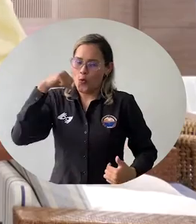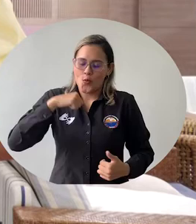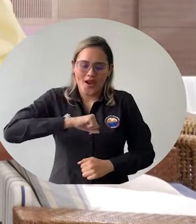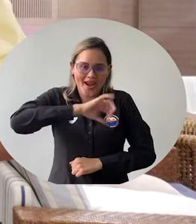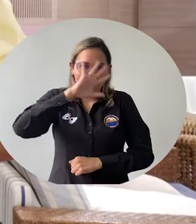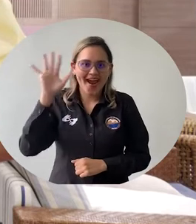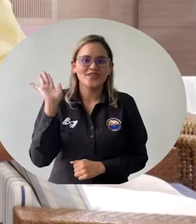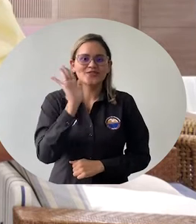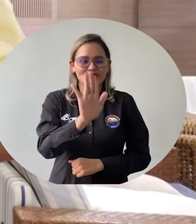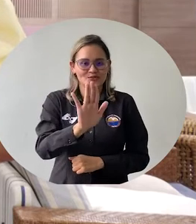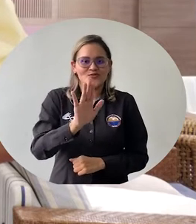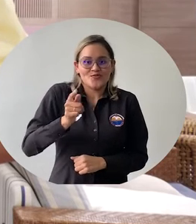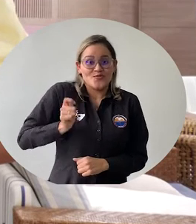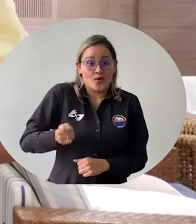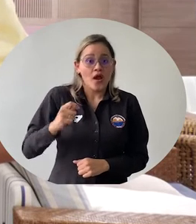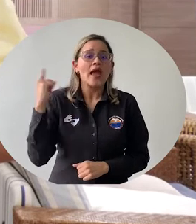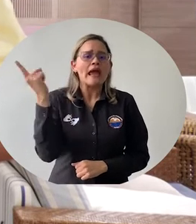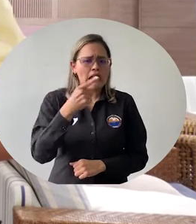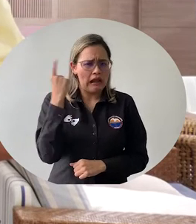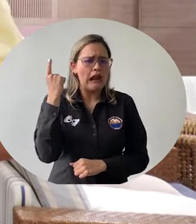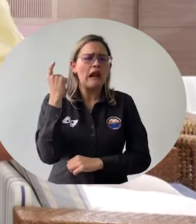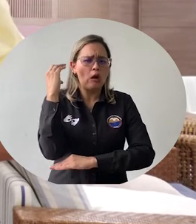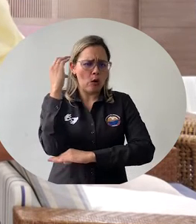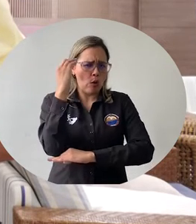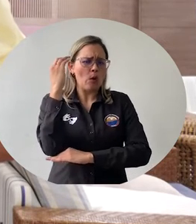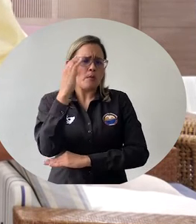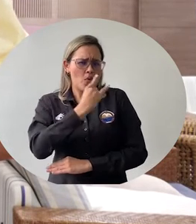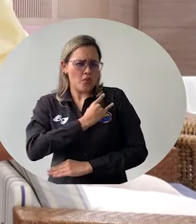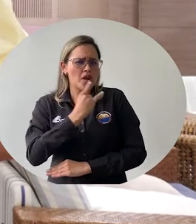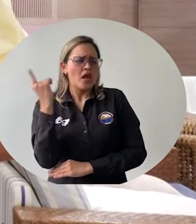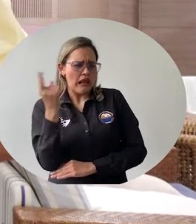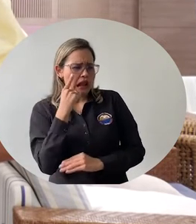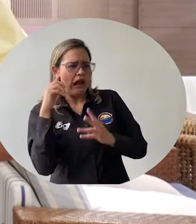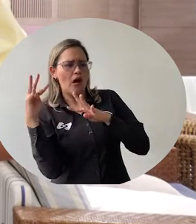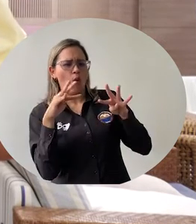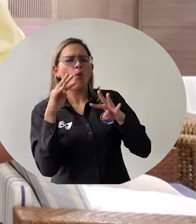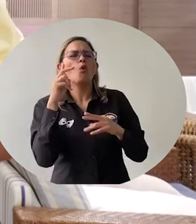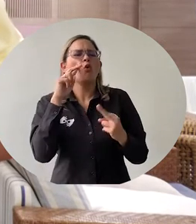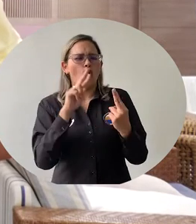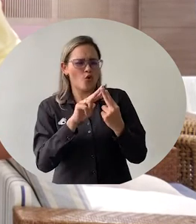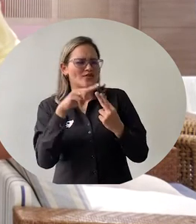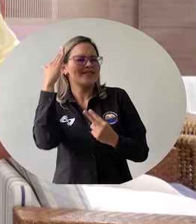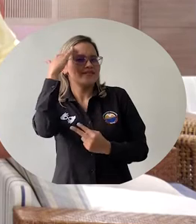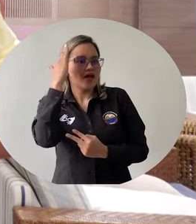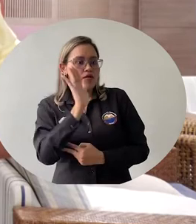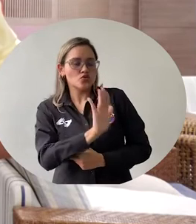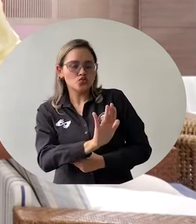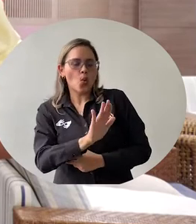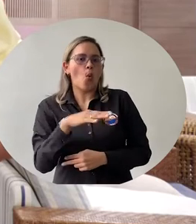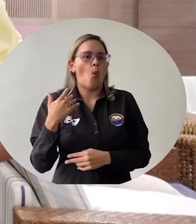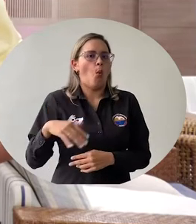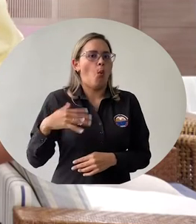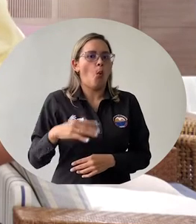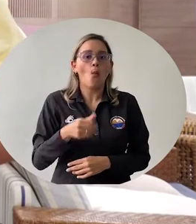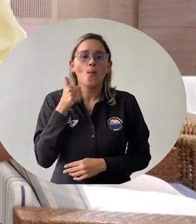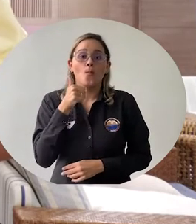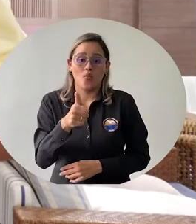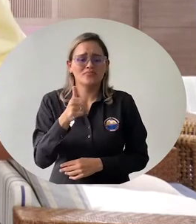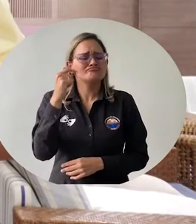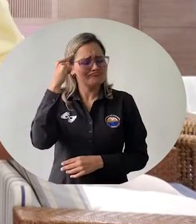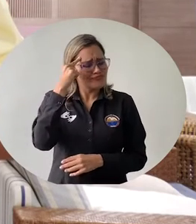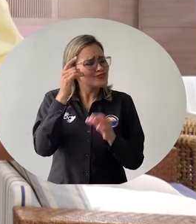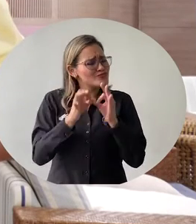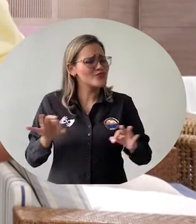siento que es un referente dentro de otras universidades de Colombia y siento que cualquier persona, cualquier joven